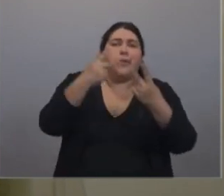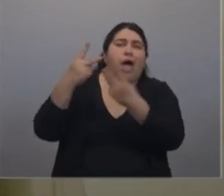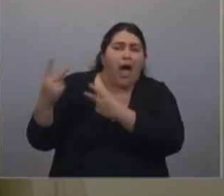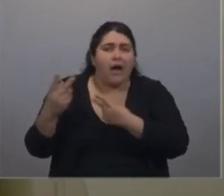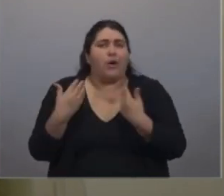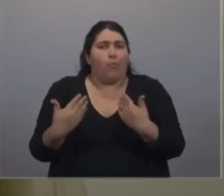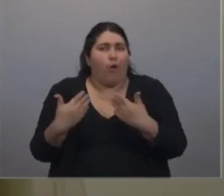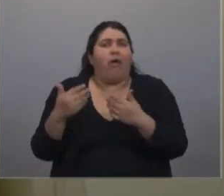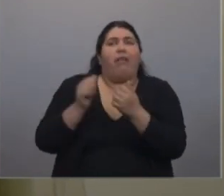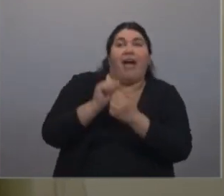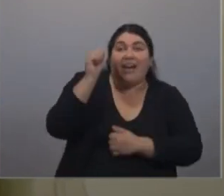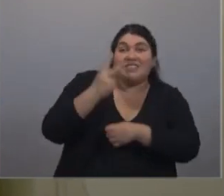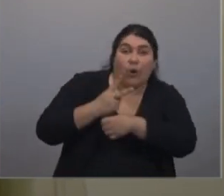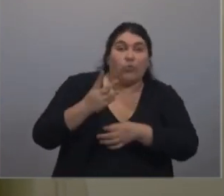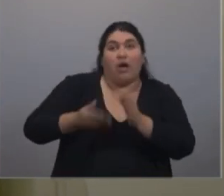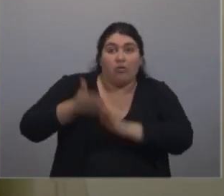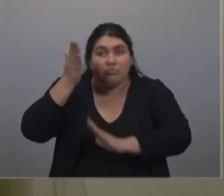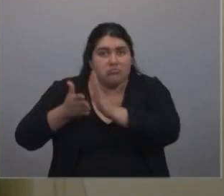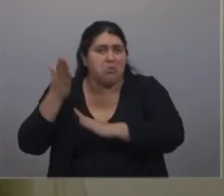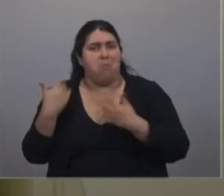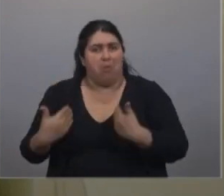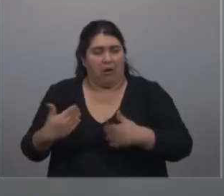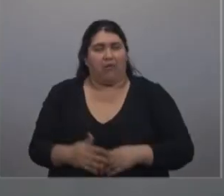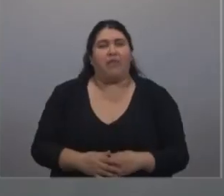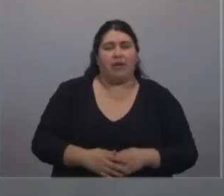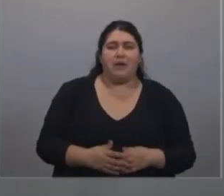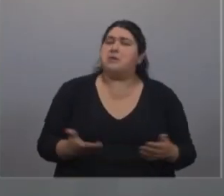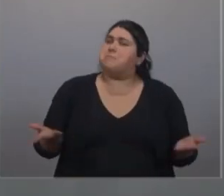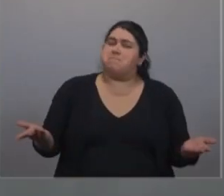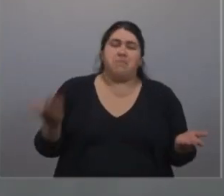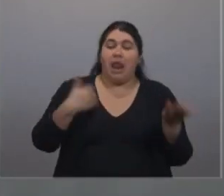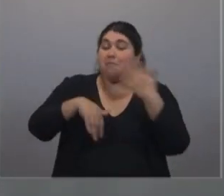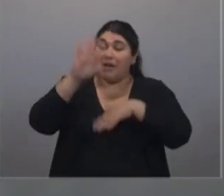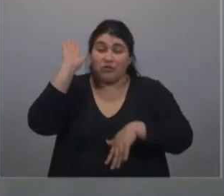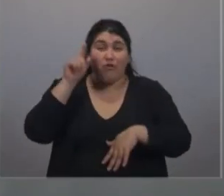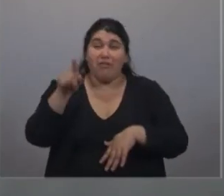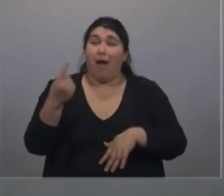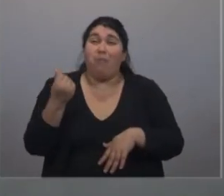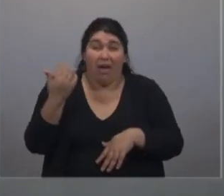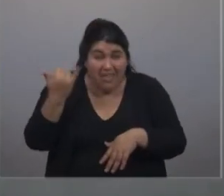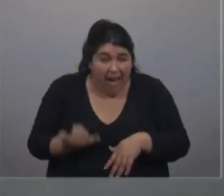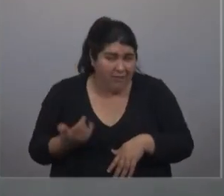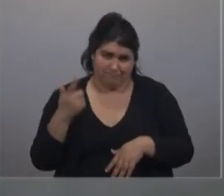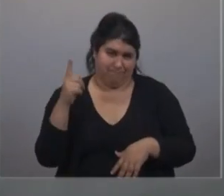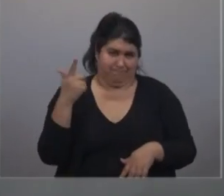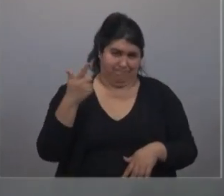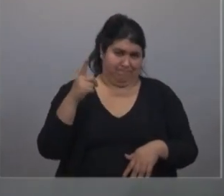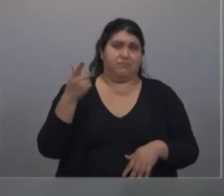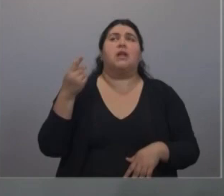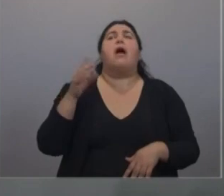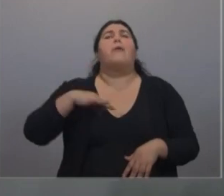universitaria por lo privado, pero la gran mayoría no tiene esa billetera gorda, no tiene la vida